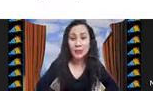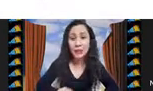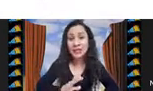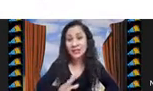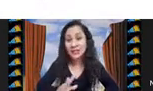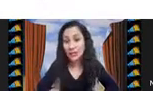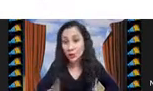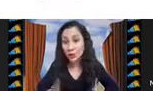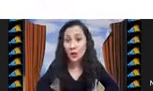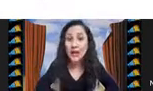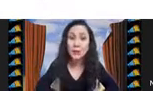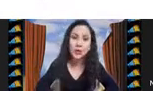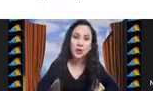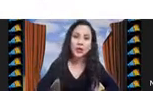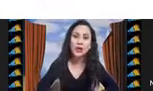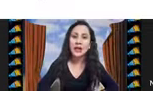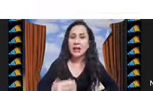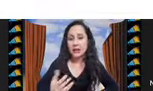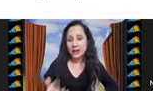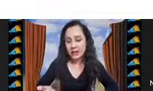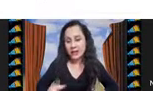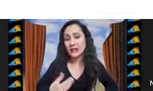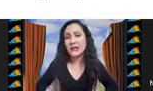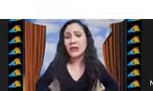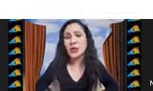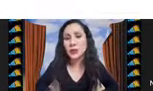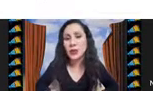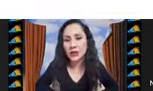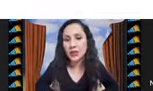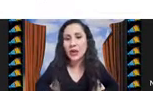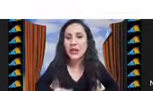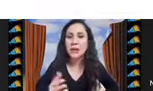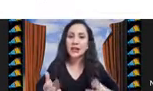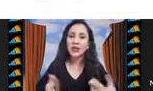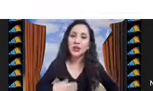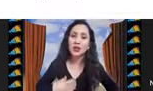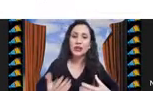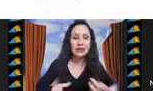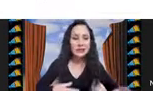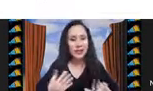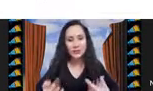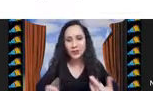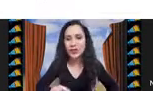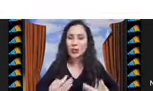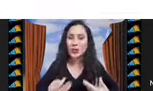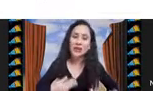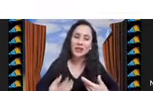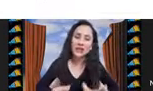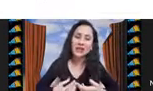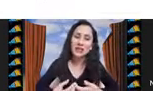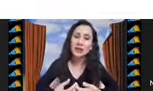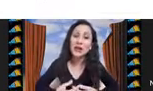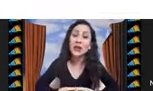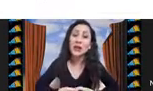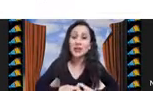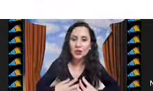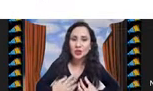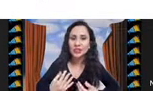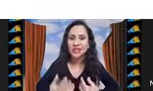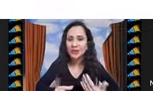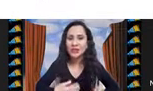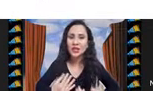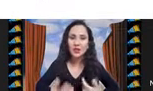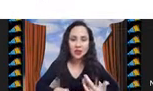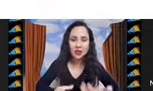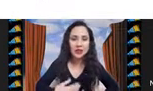función depende de ciertos parámetros, es decir, de los valores de variables, donde las variables pueden tomar diferentes valores,